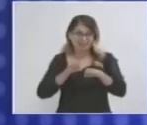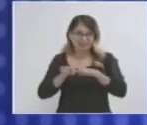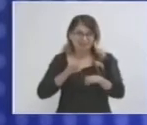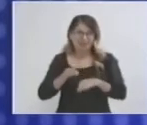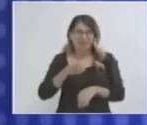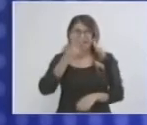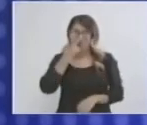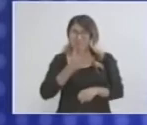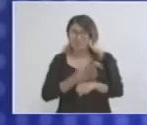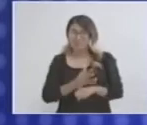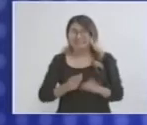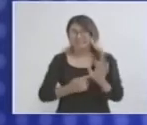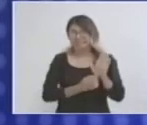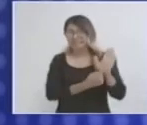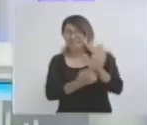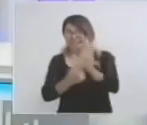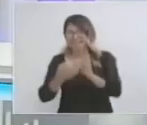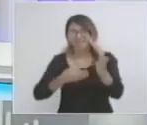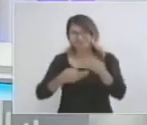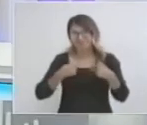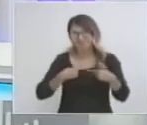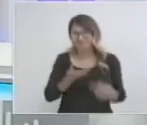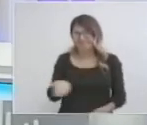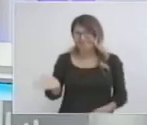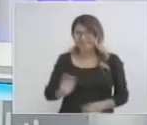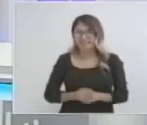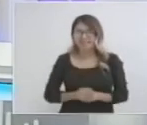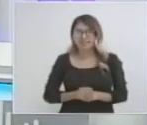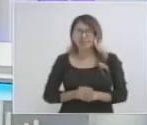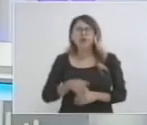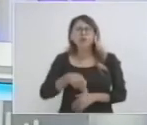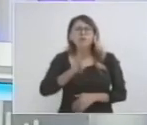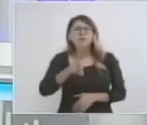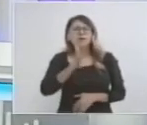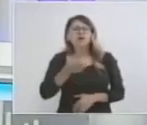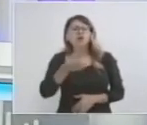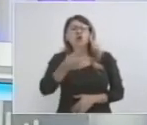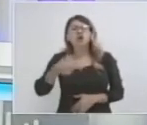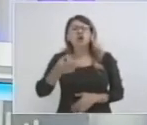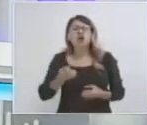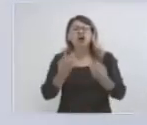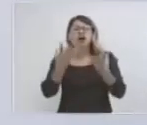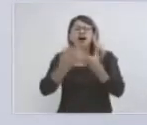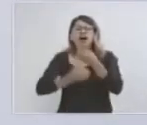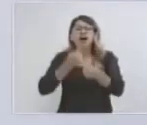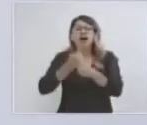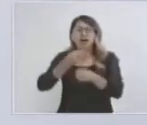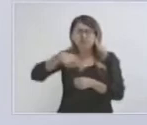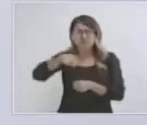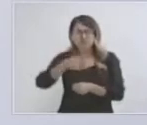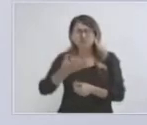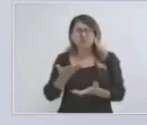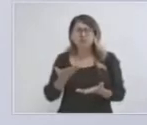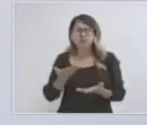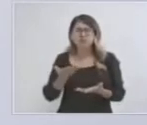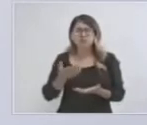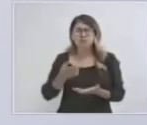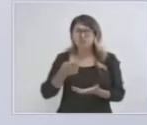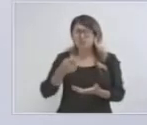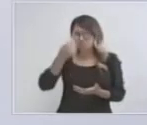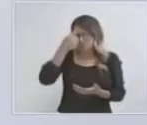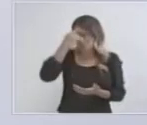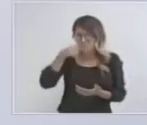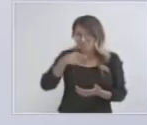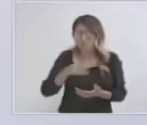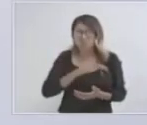representación de todo nuestro sector. ¿Cuántos años? Sobre todo, ¿cuántos años en CEMIC o cuántos años creyendo en que el sector se tiene que